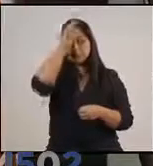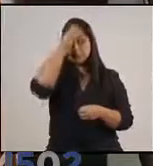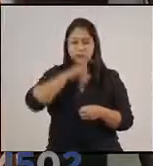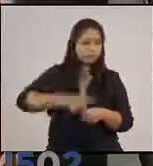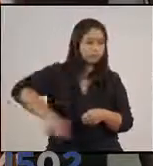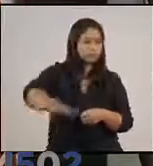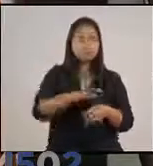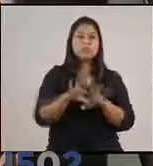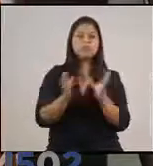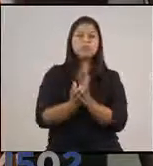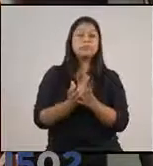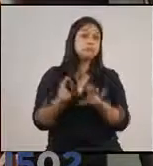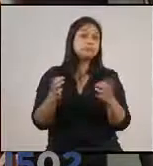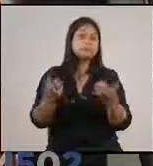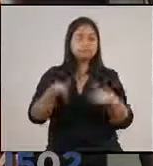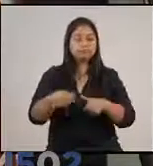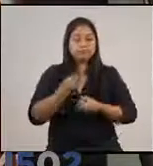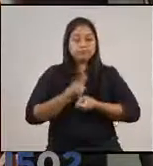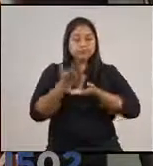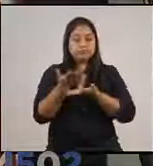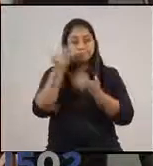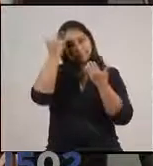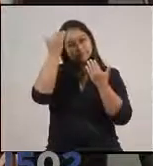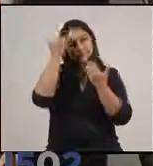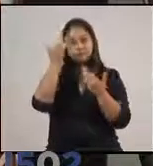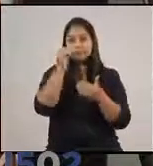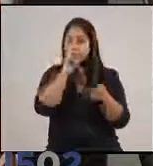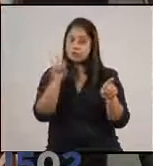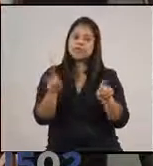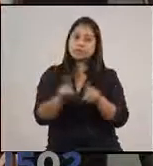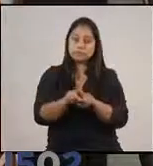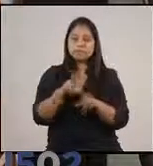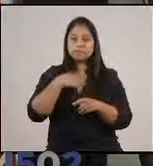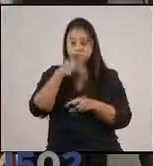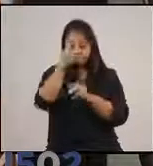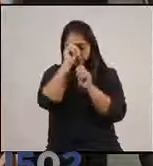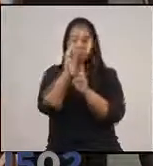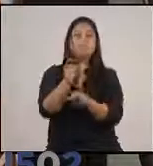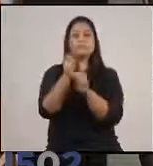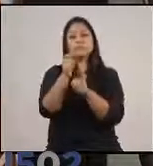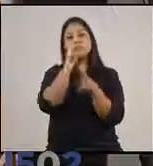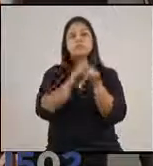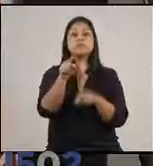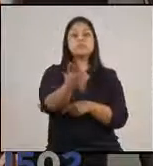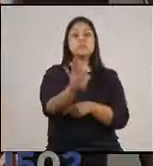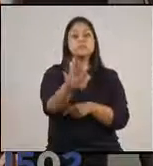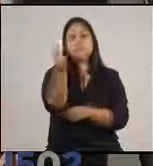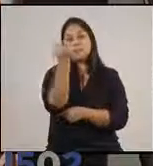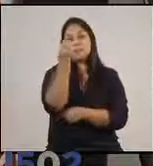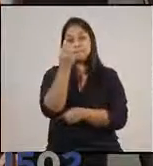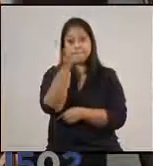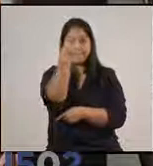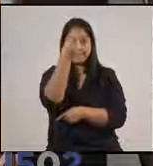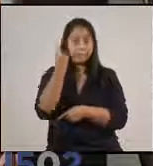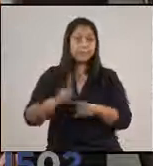todo el mundo, por lo que expreso no solo mi saludo, sino también mi reconocimiento a su importante labor en la vida